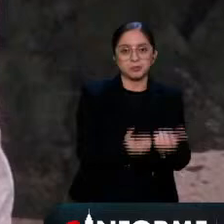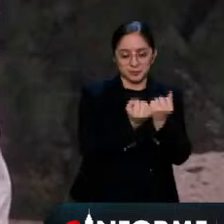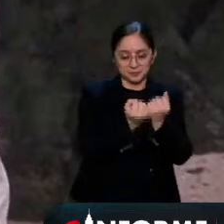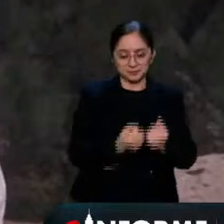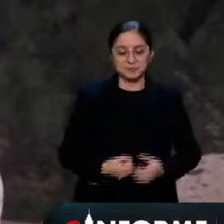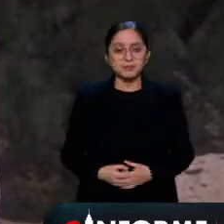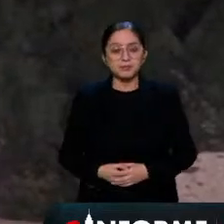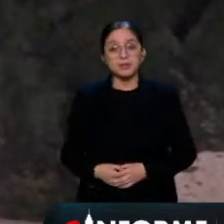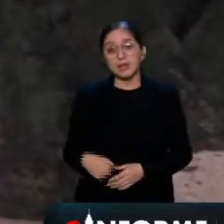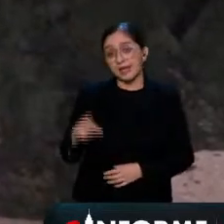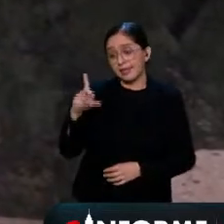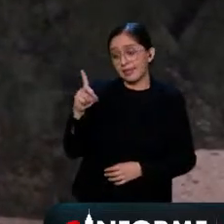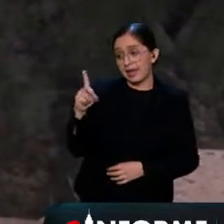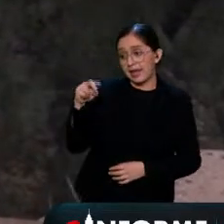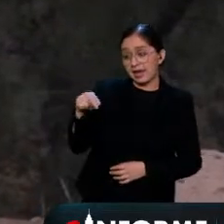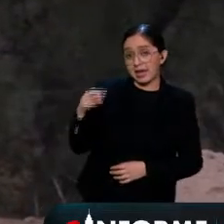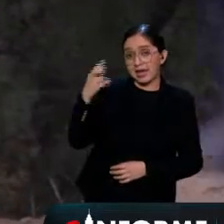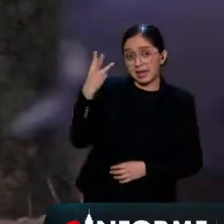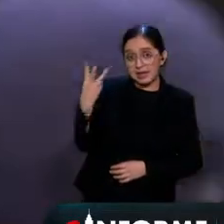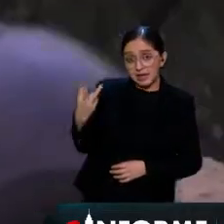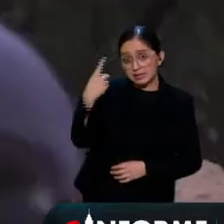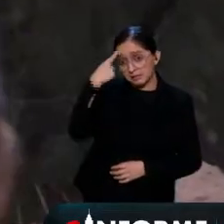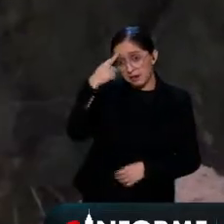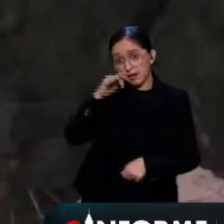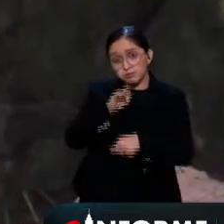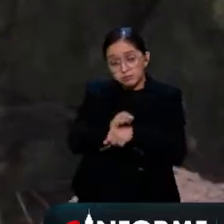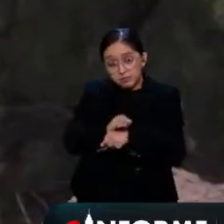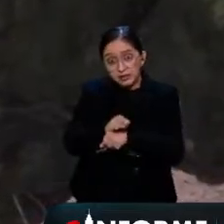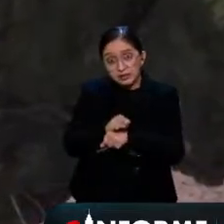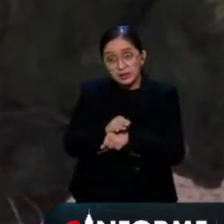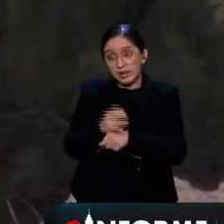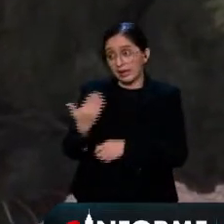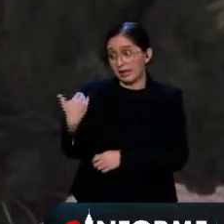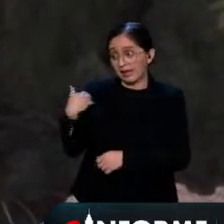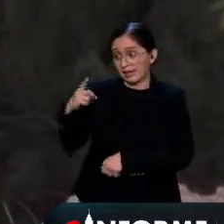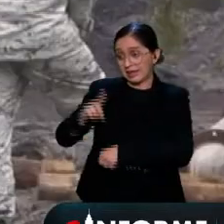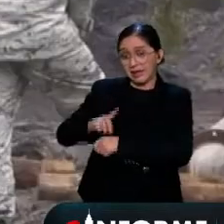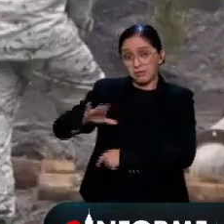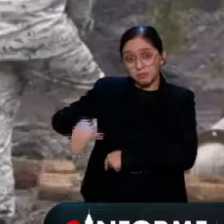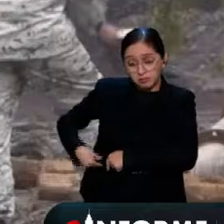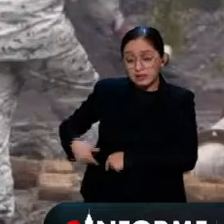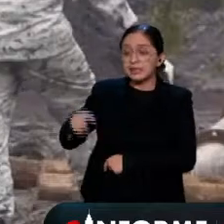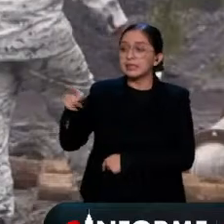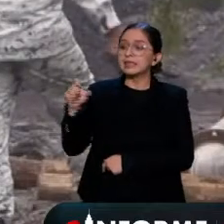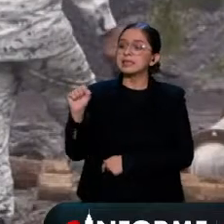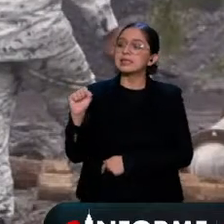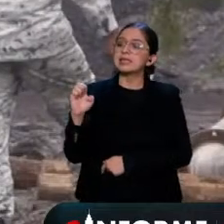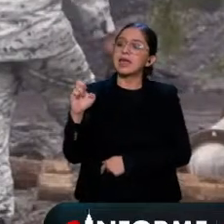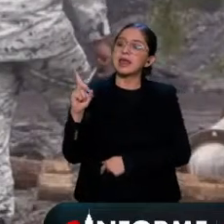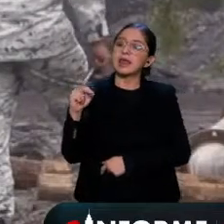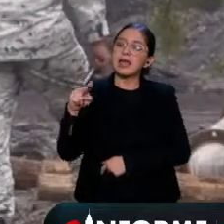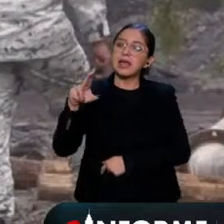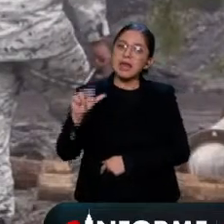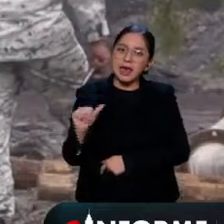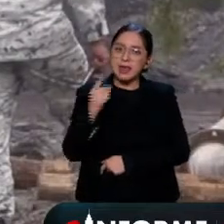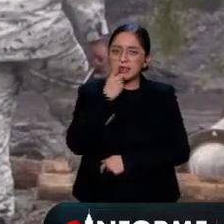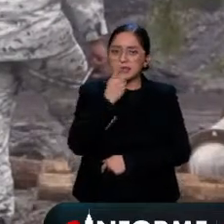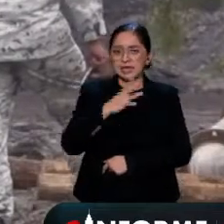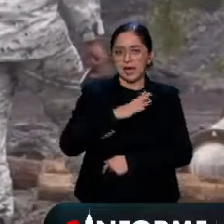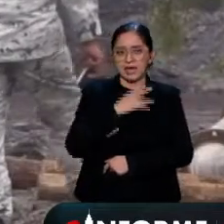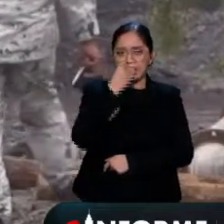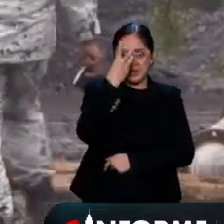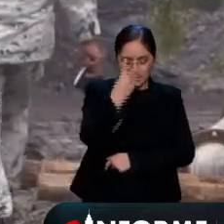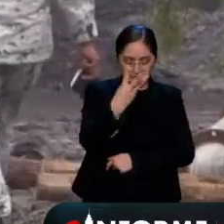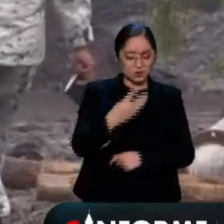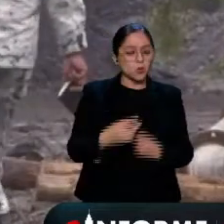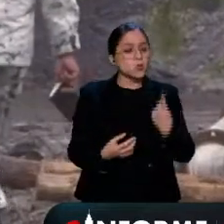Auxilio a la Población, el cual estuvo activo desde el día del siniestro, la Secretaría de la Defensa Nacional informó que se tienen tres barrenos, uno ya operando